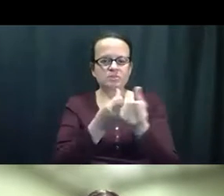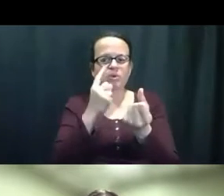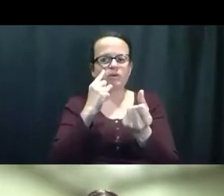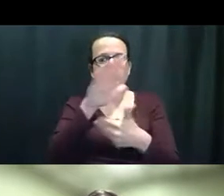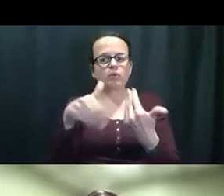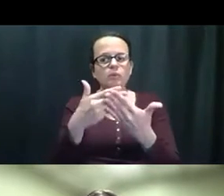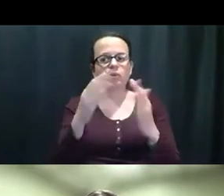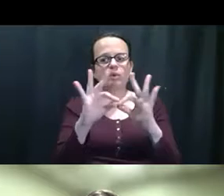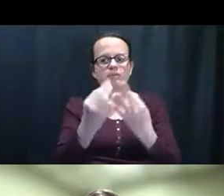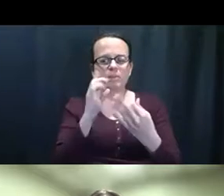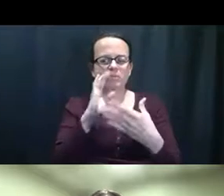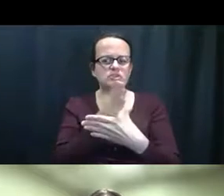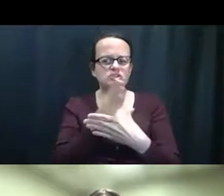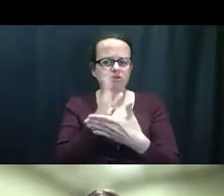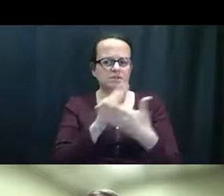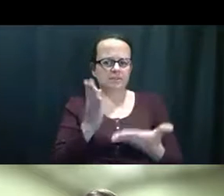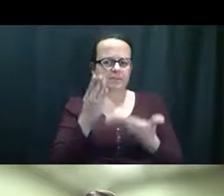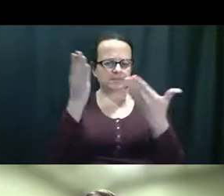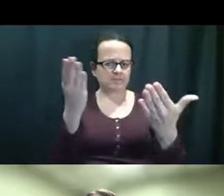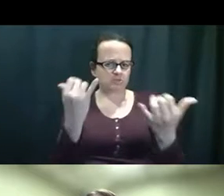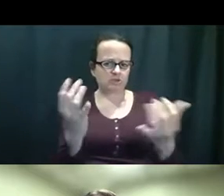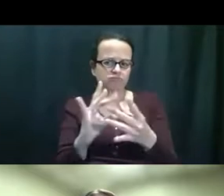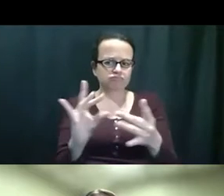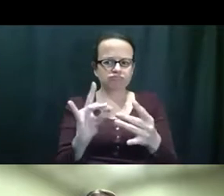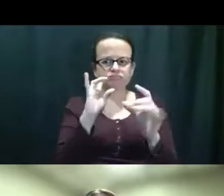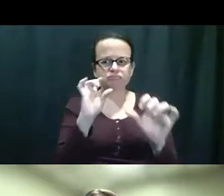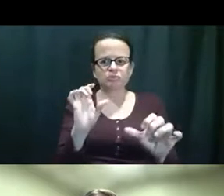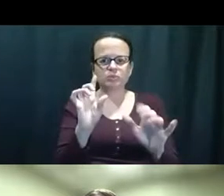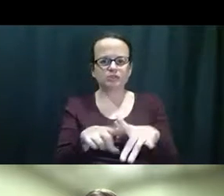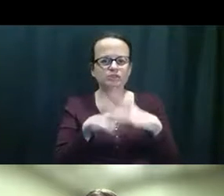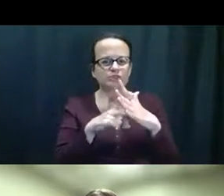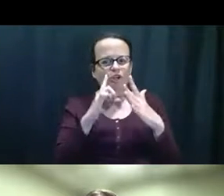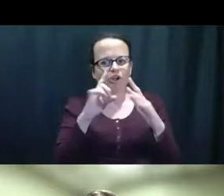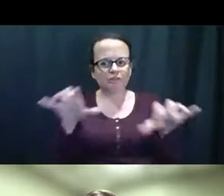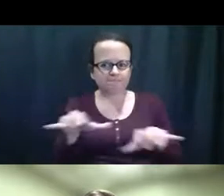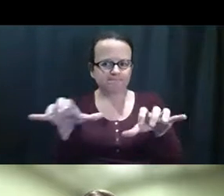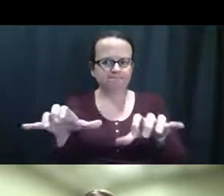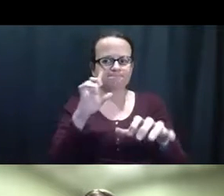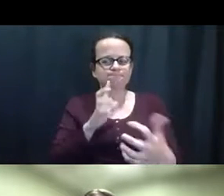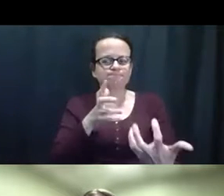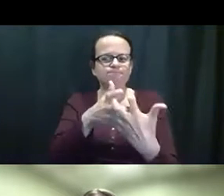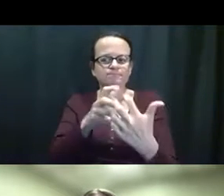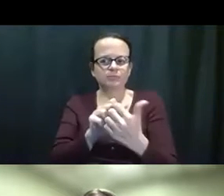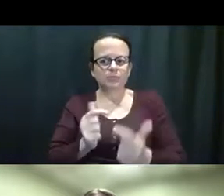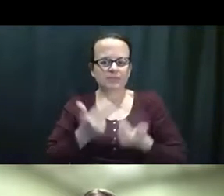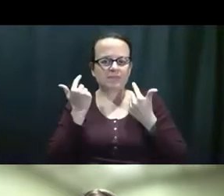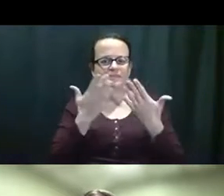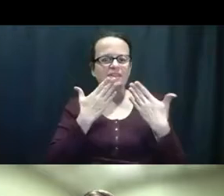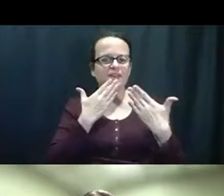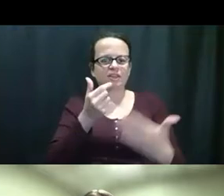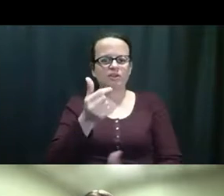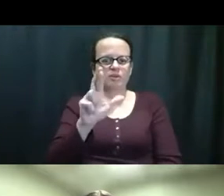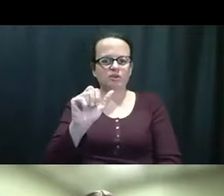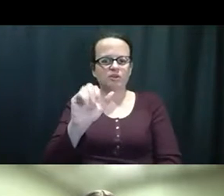apoyo para la familia entera así que ellas nos va a dar consejos y cosas que nosotros podemos entrar